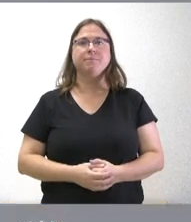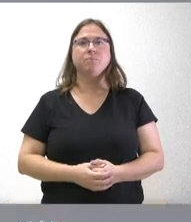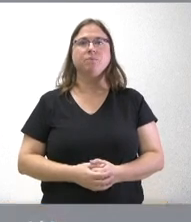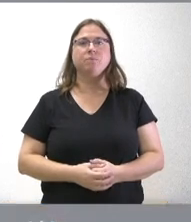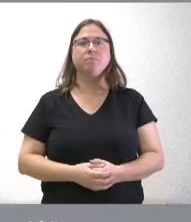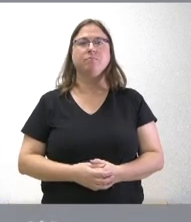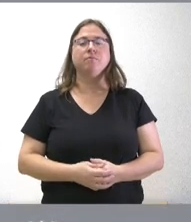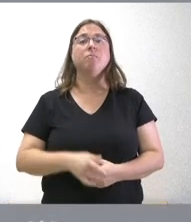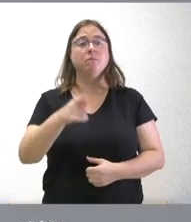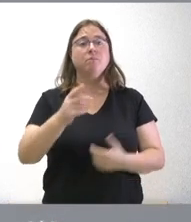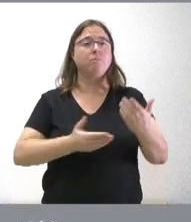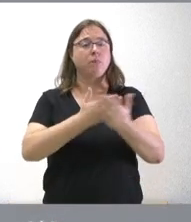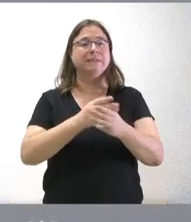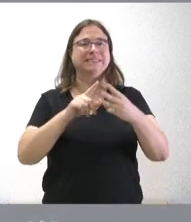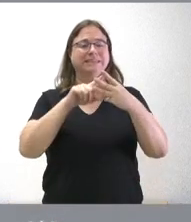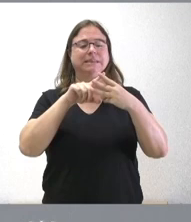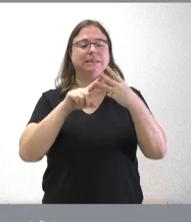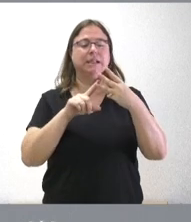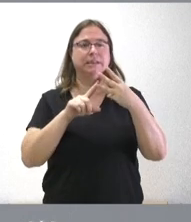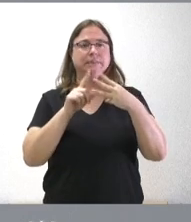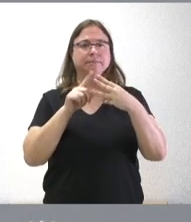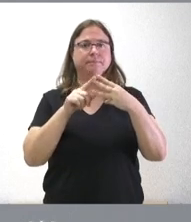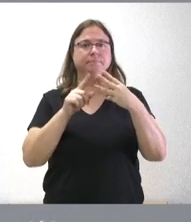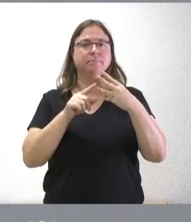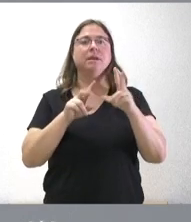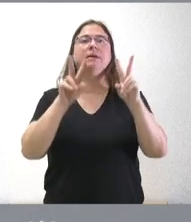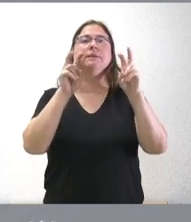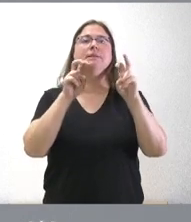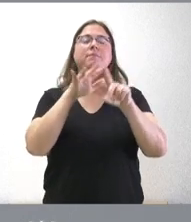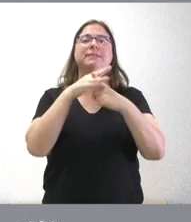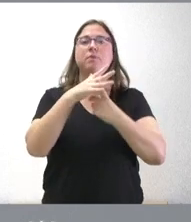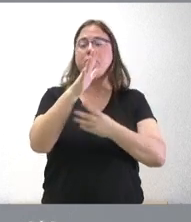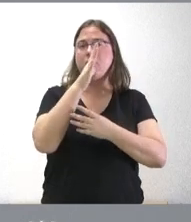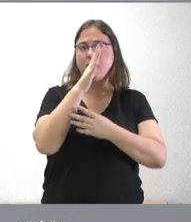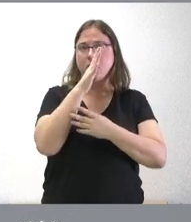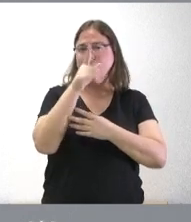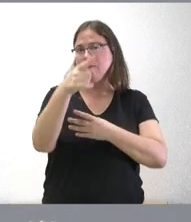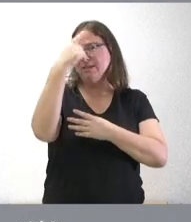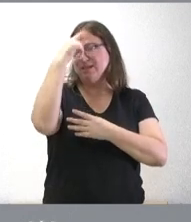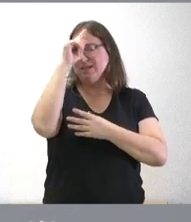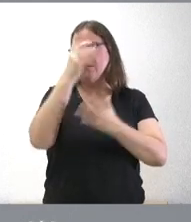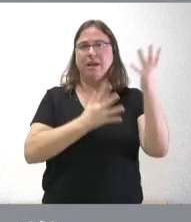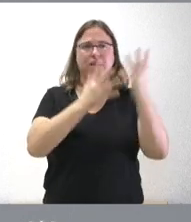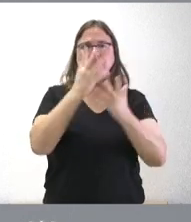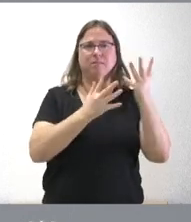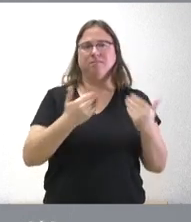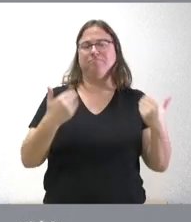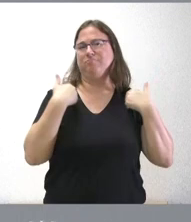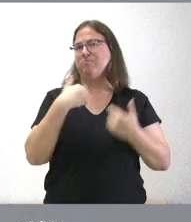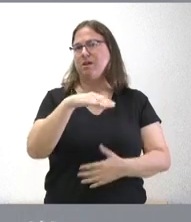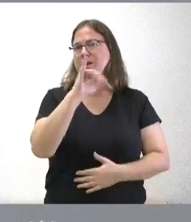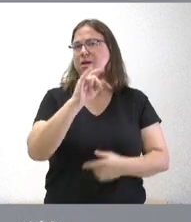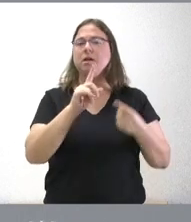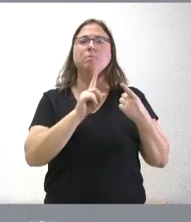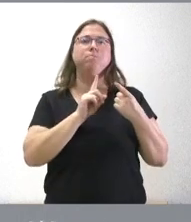pues plantea usted tres cuestiones en relación con la situación del agua usted sabe usted que hay varias administraciones que tienen competencias en esta materia en